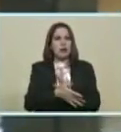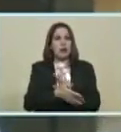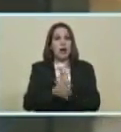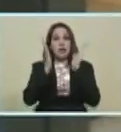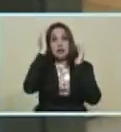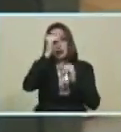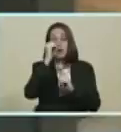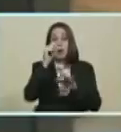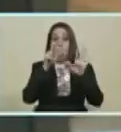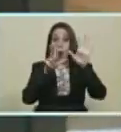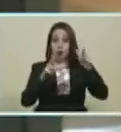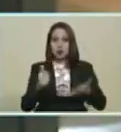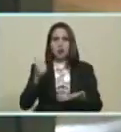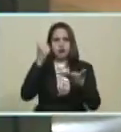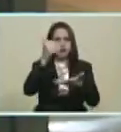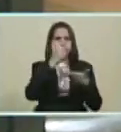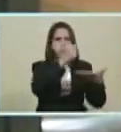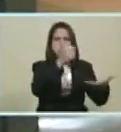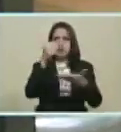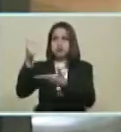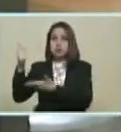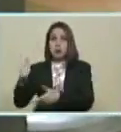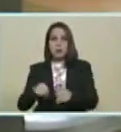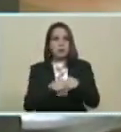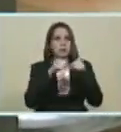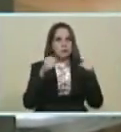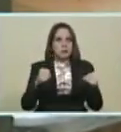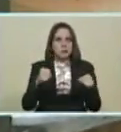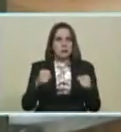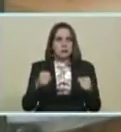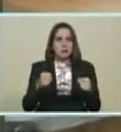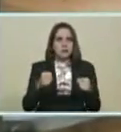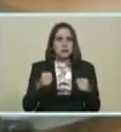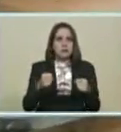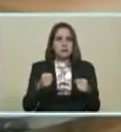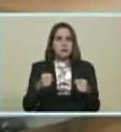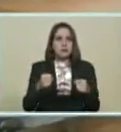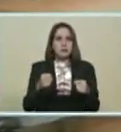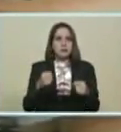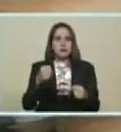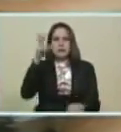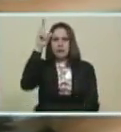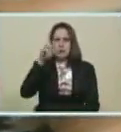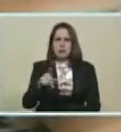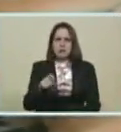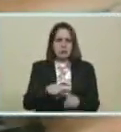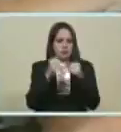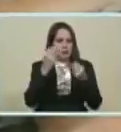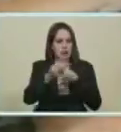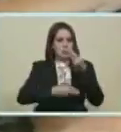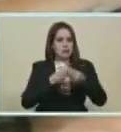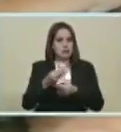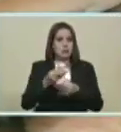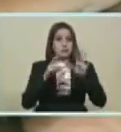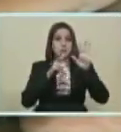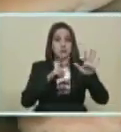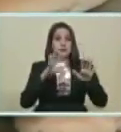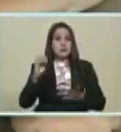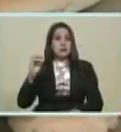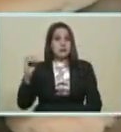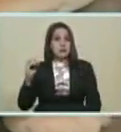A ocho clas Y Panta De los panes Los panes Diarios Que realizamos Son de 700